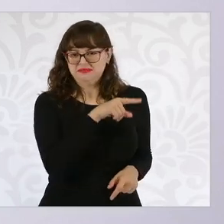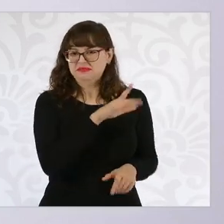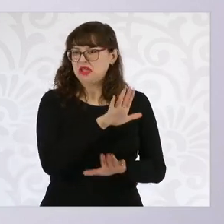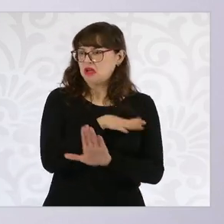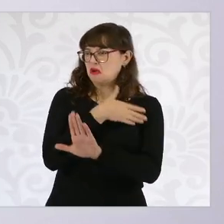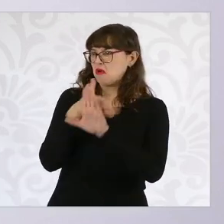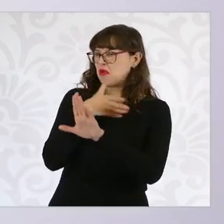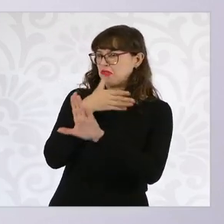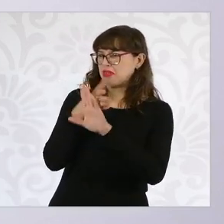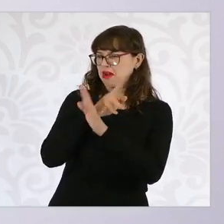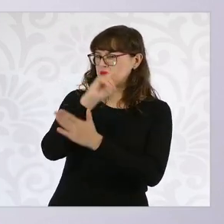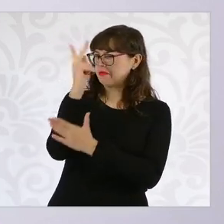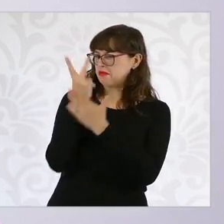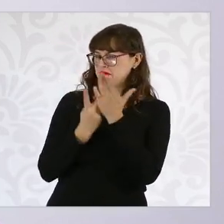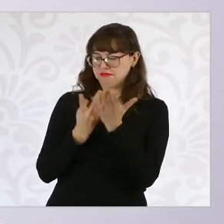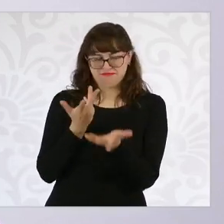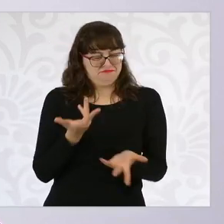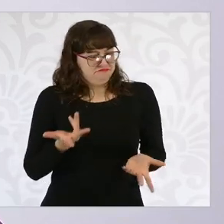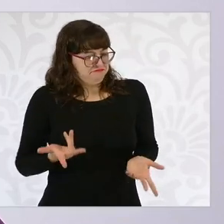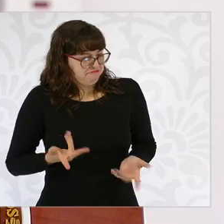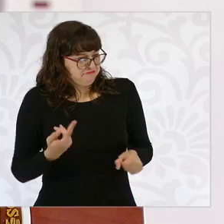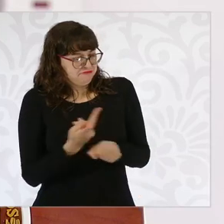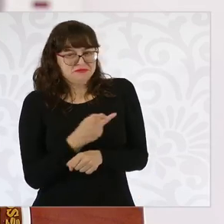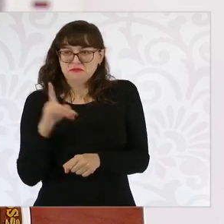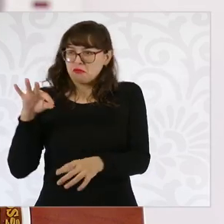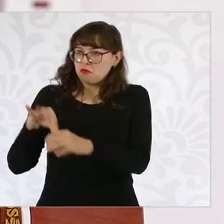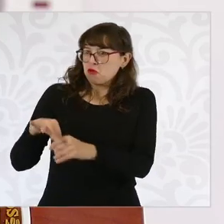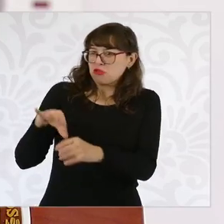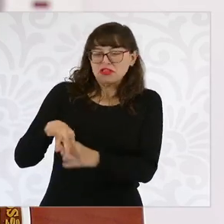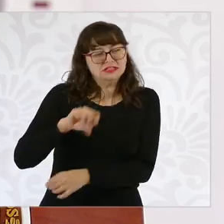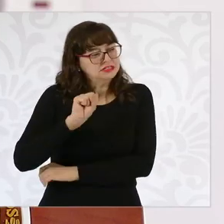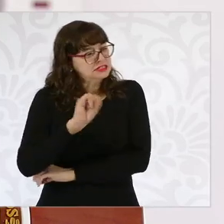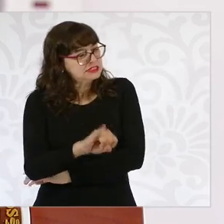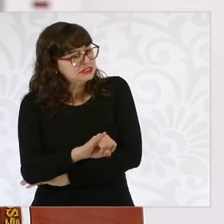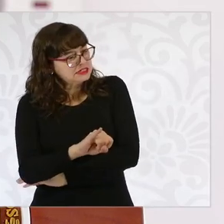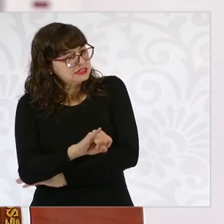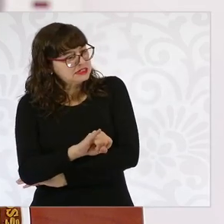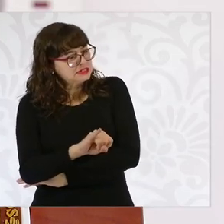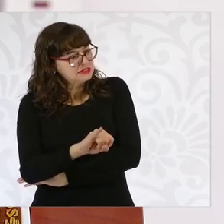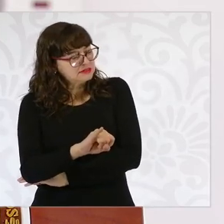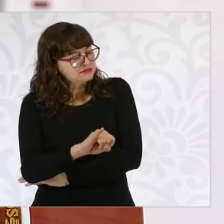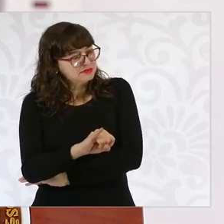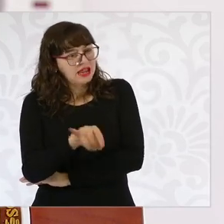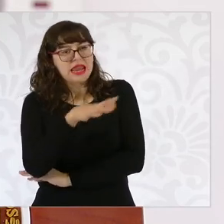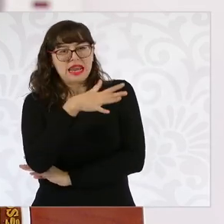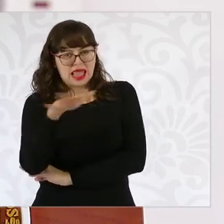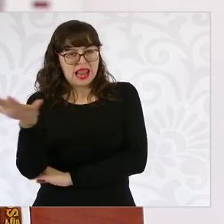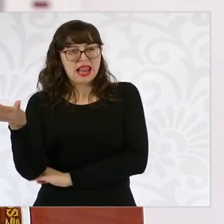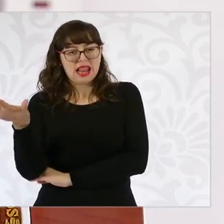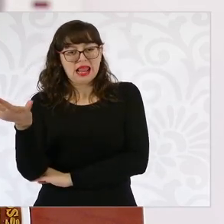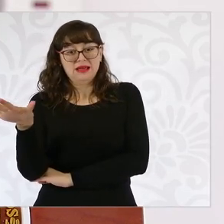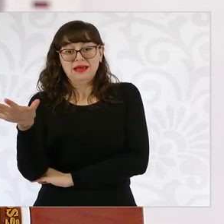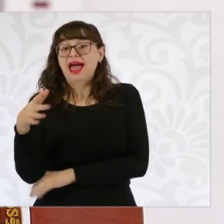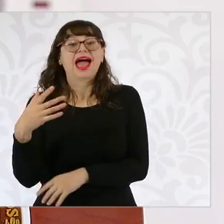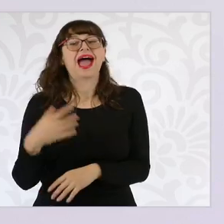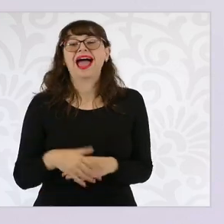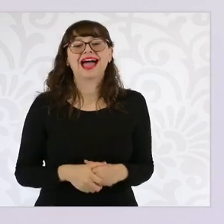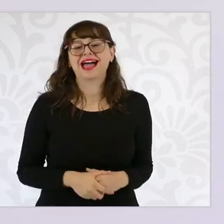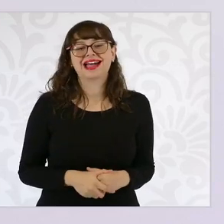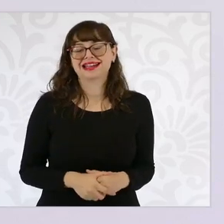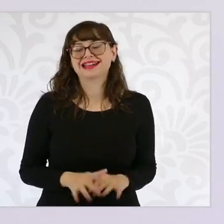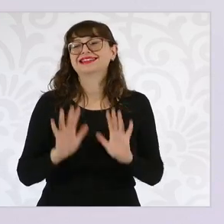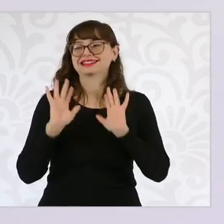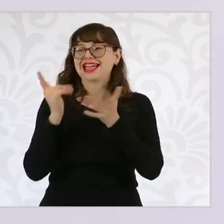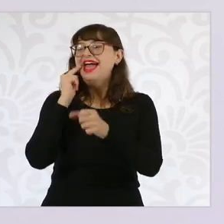él había dicho que no estaban de acuerdo con los programas sociales. Pues resulta que votaron en lo